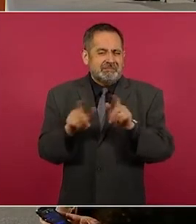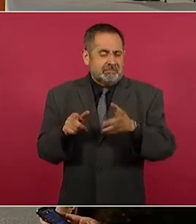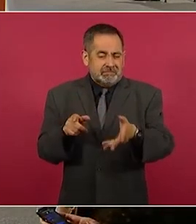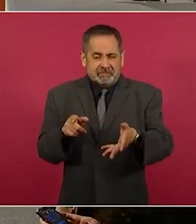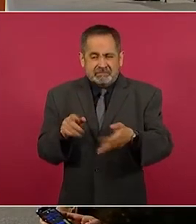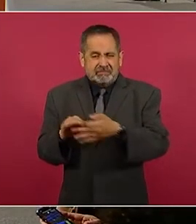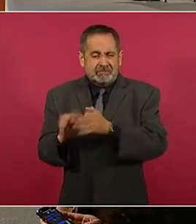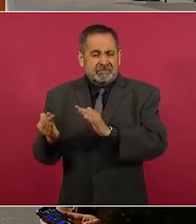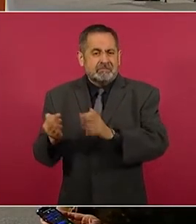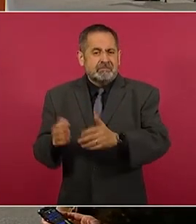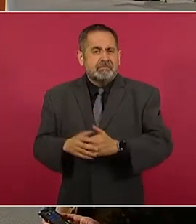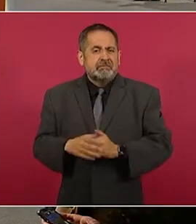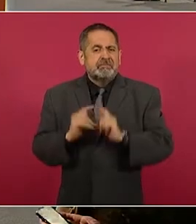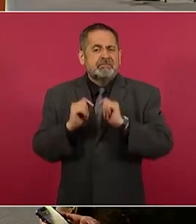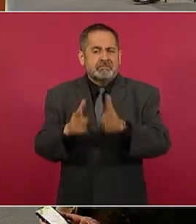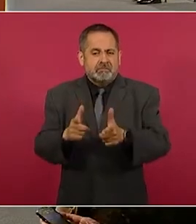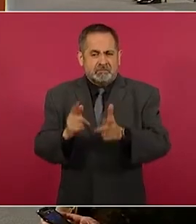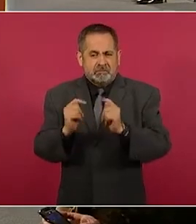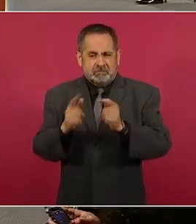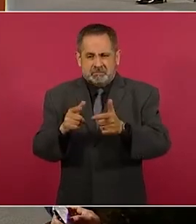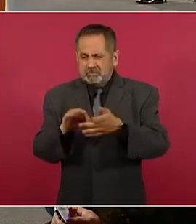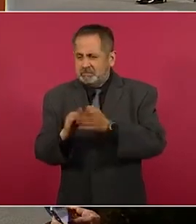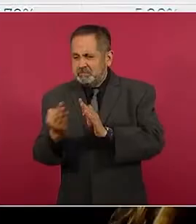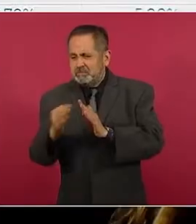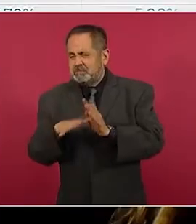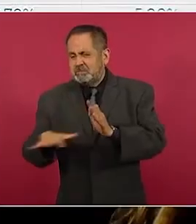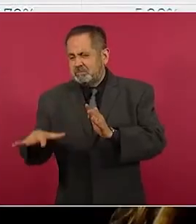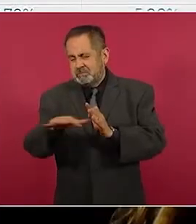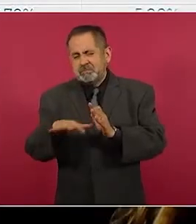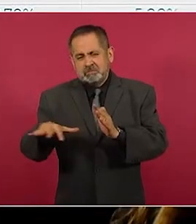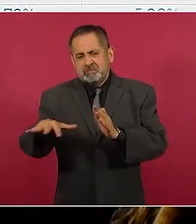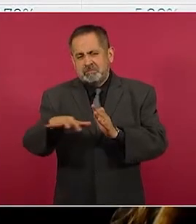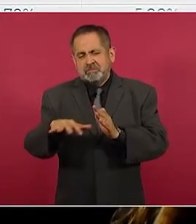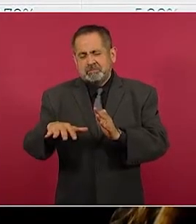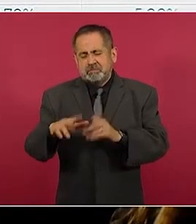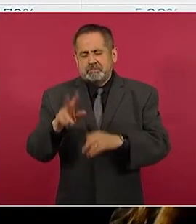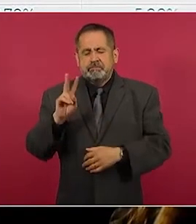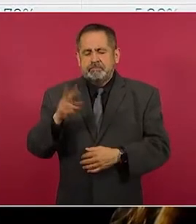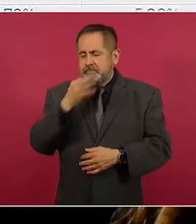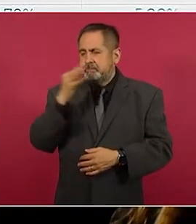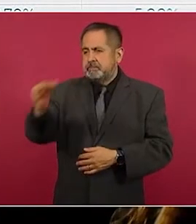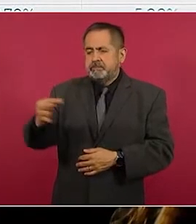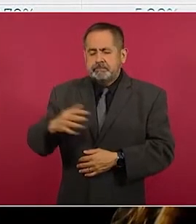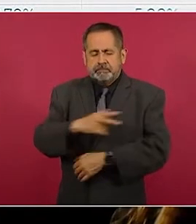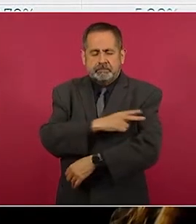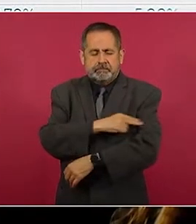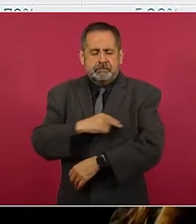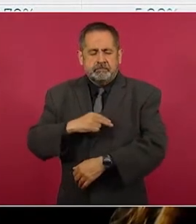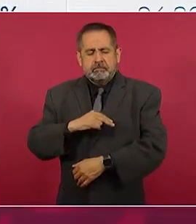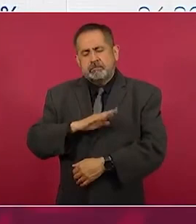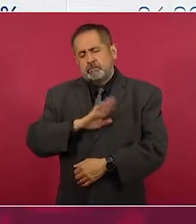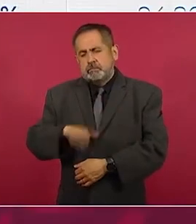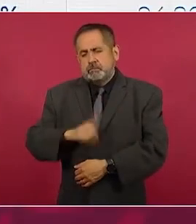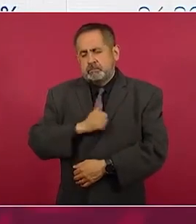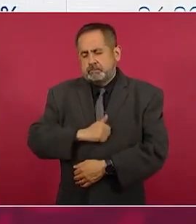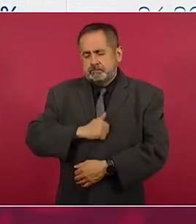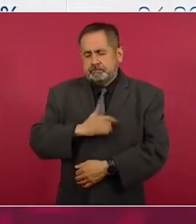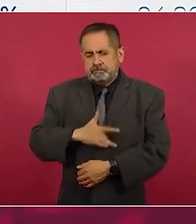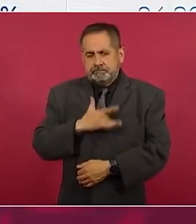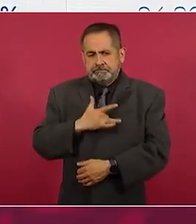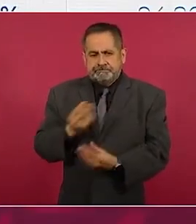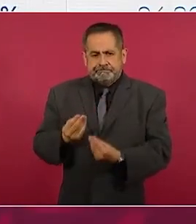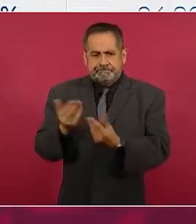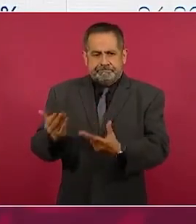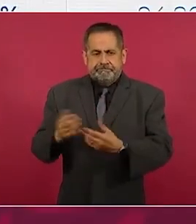No es tropés, no a sus familiares y se están atendiendo los heridos. Pero